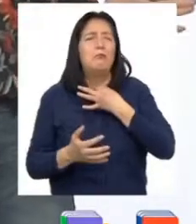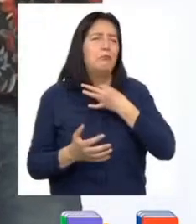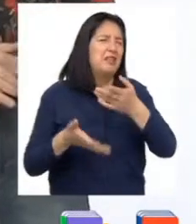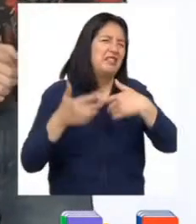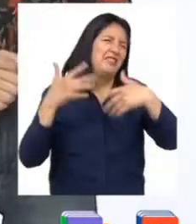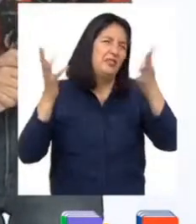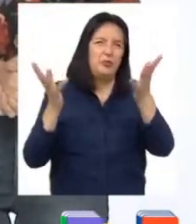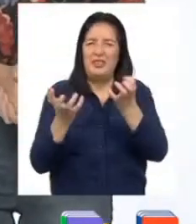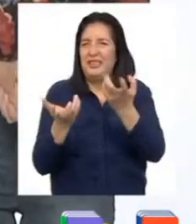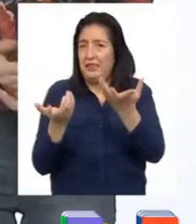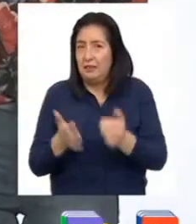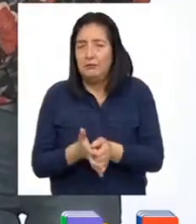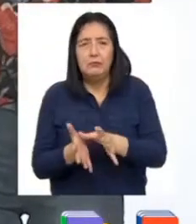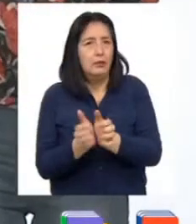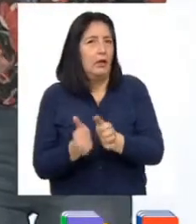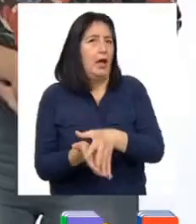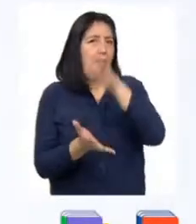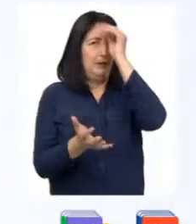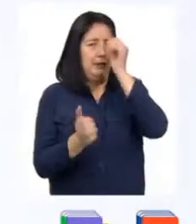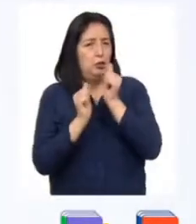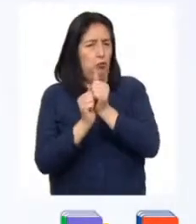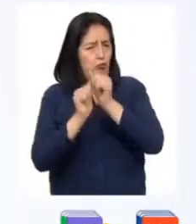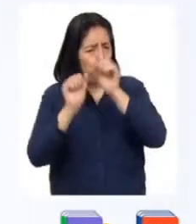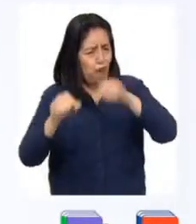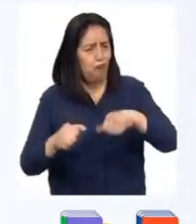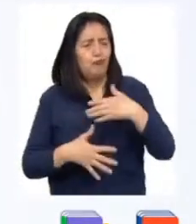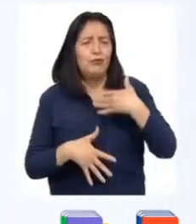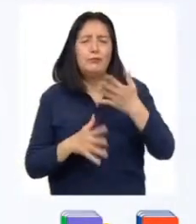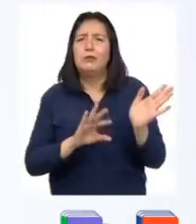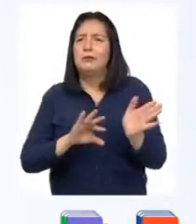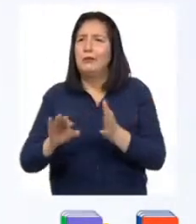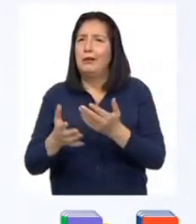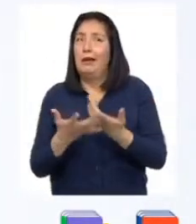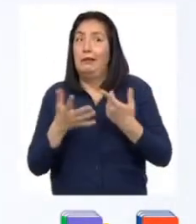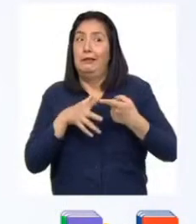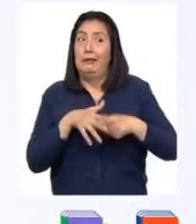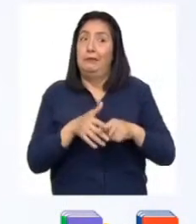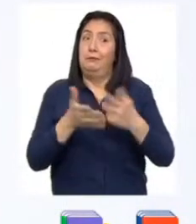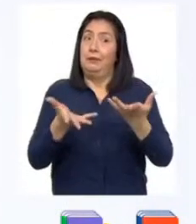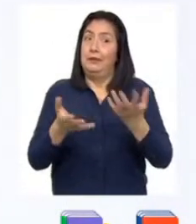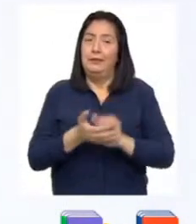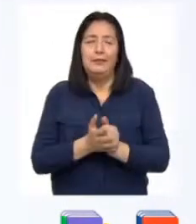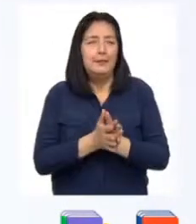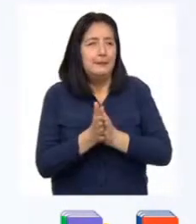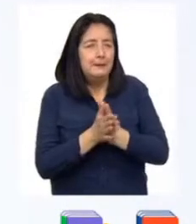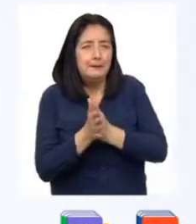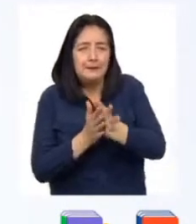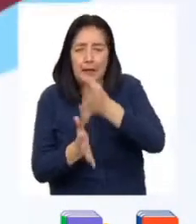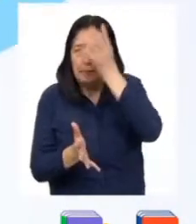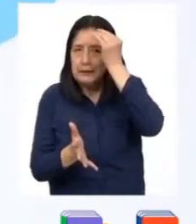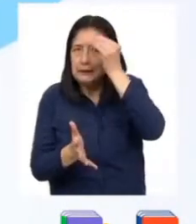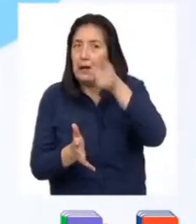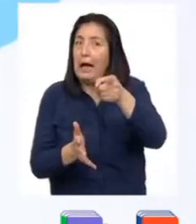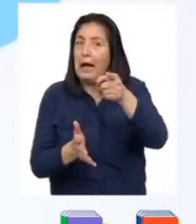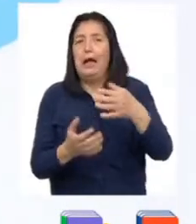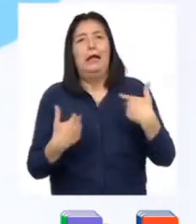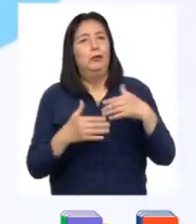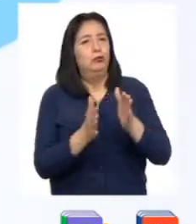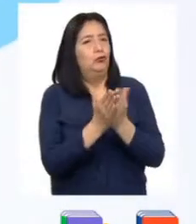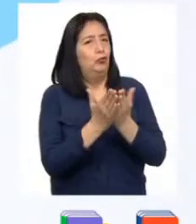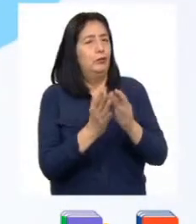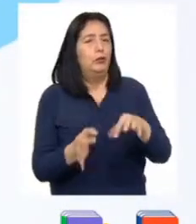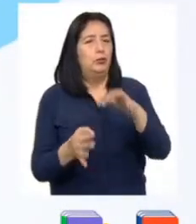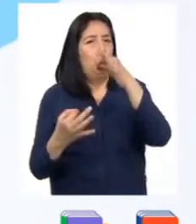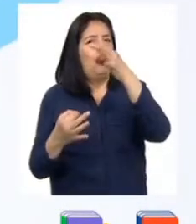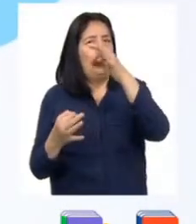quienes quieran. Porque aprender juntos es más divertido. Antes de embarcarnos en esta aventura de aprendizaje, tengan a la mano sus cuadernos o hojas